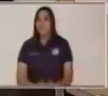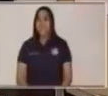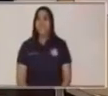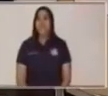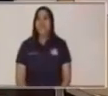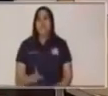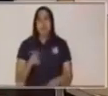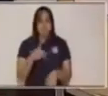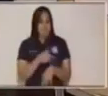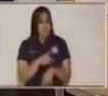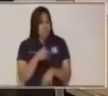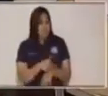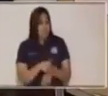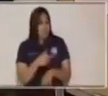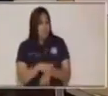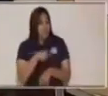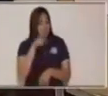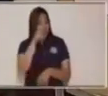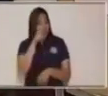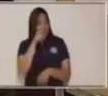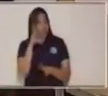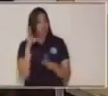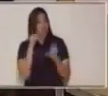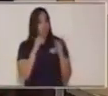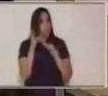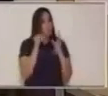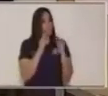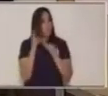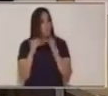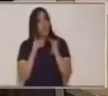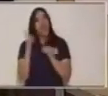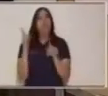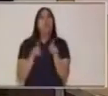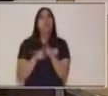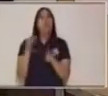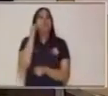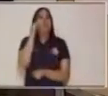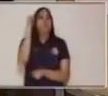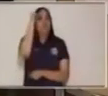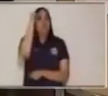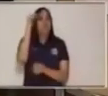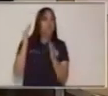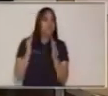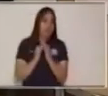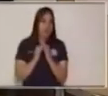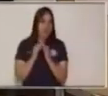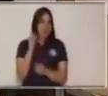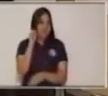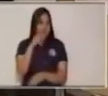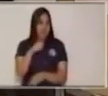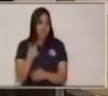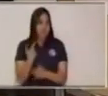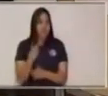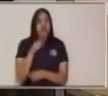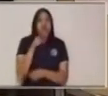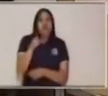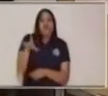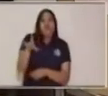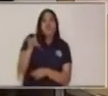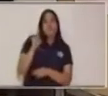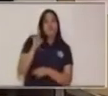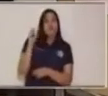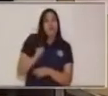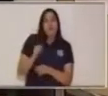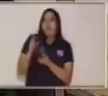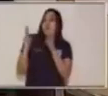Por la tarde, vas a tener una conversación con un adulto en tu casa. ¿Sí? Tú vas a escoger el tema,